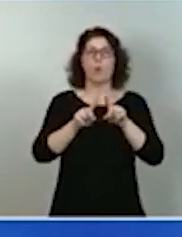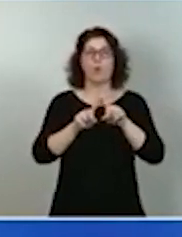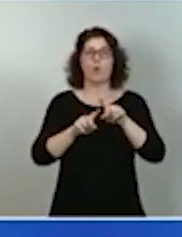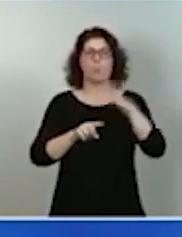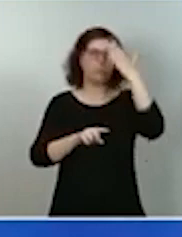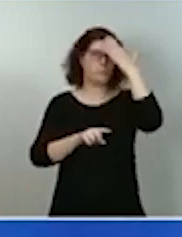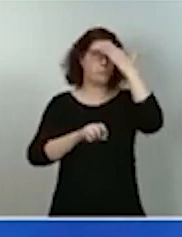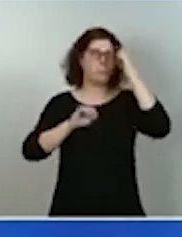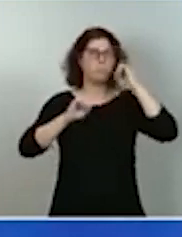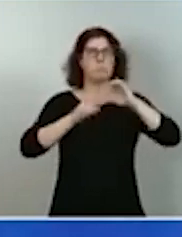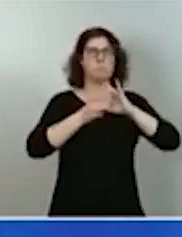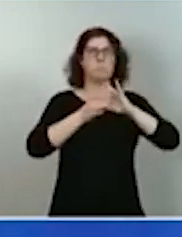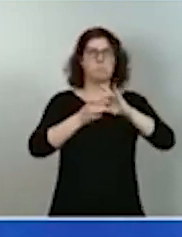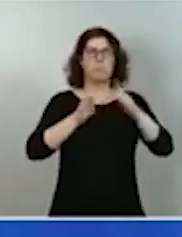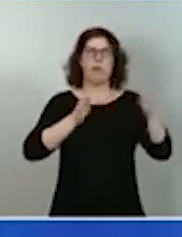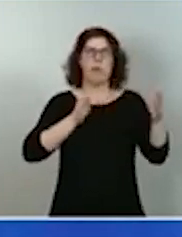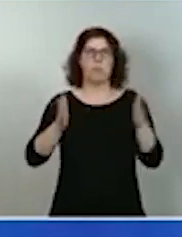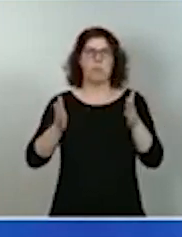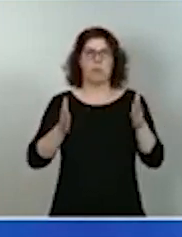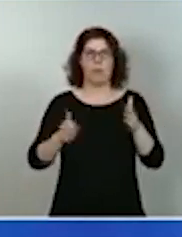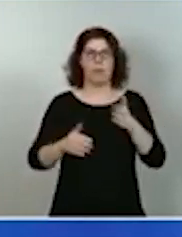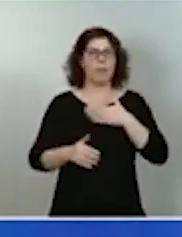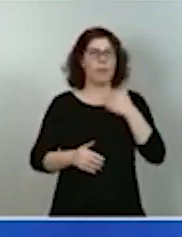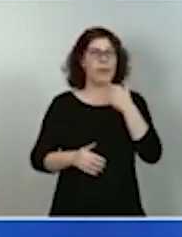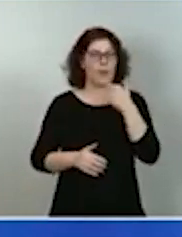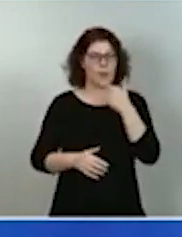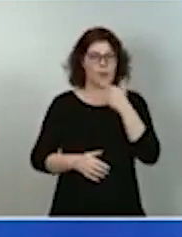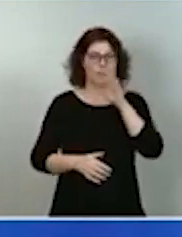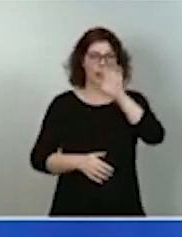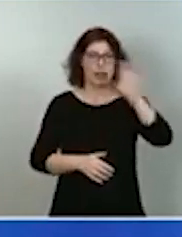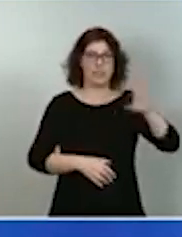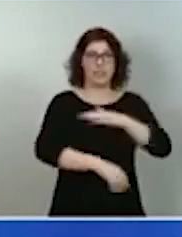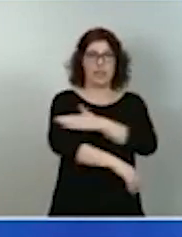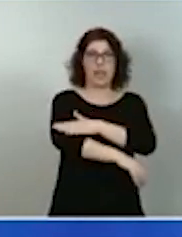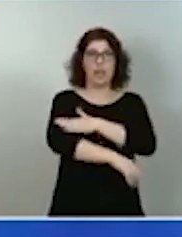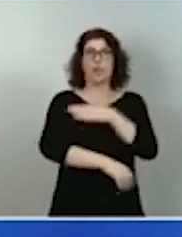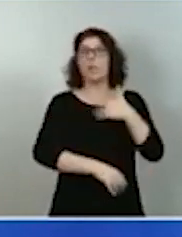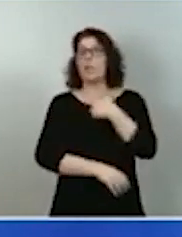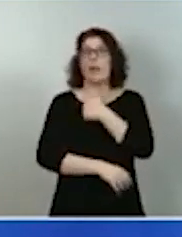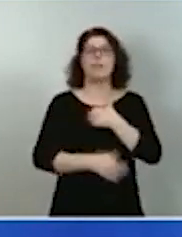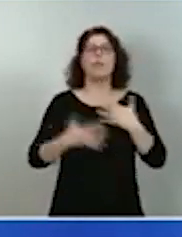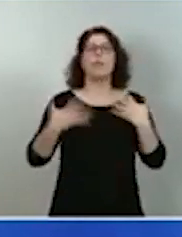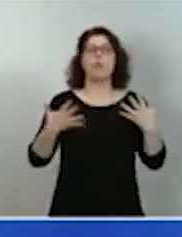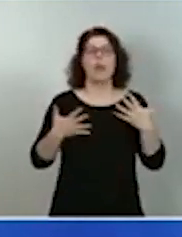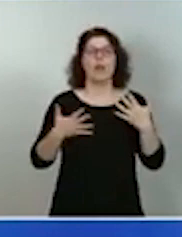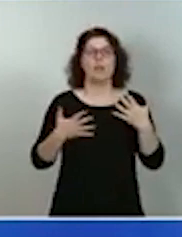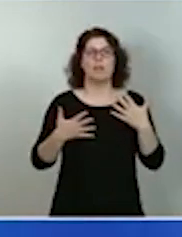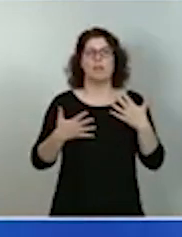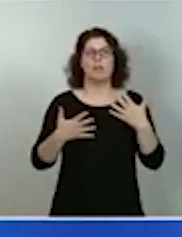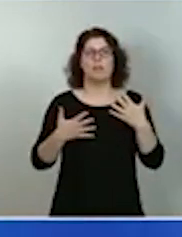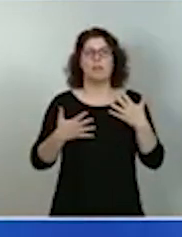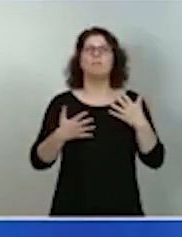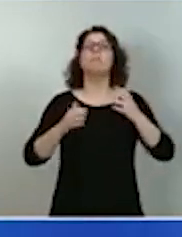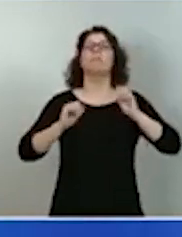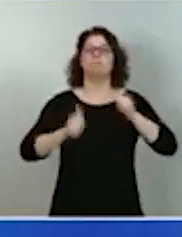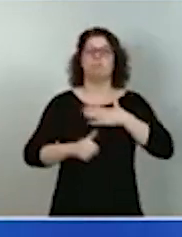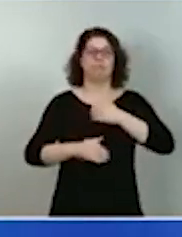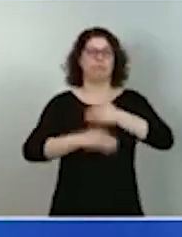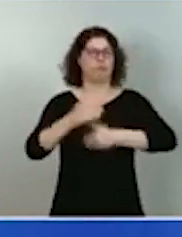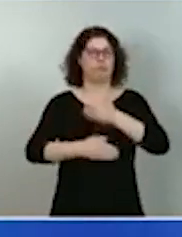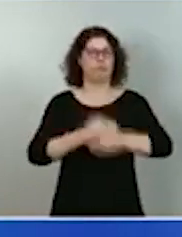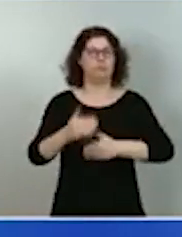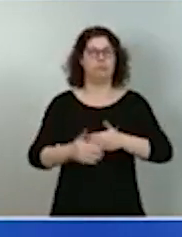Se asume que el papel de los Estados va a ser un papel emprendedor y se asume que las políticas fiscales tienen que ser